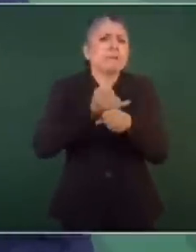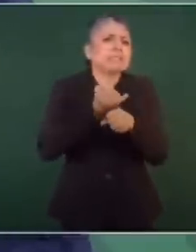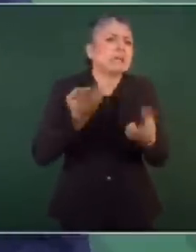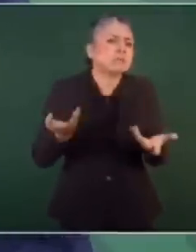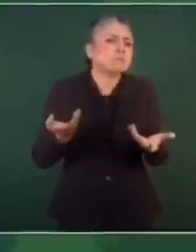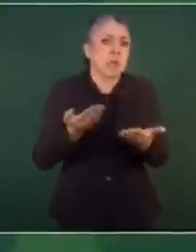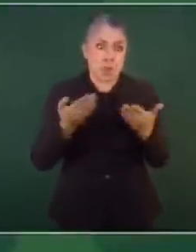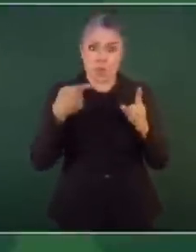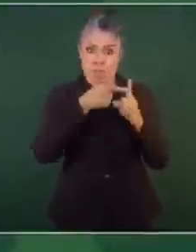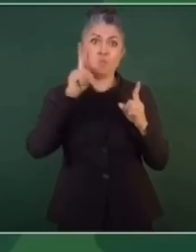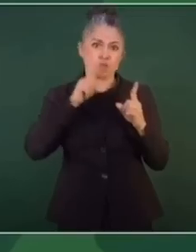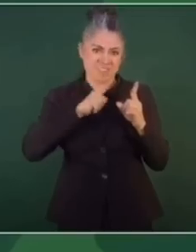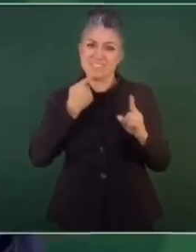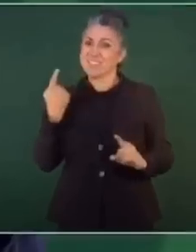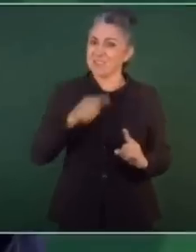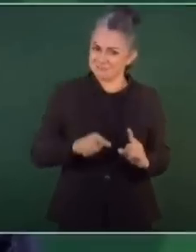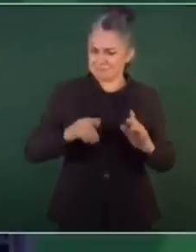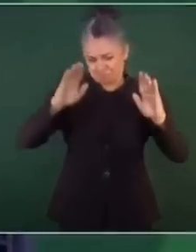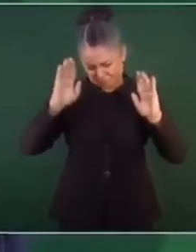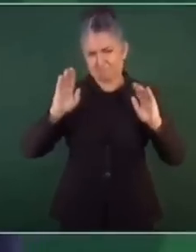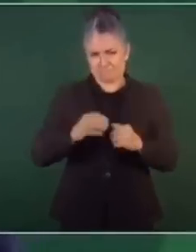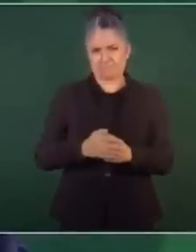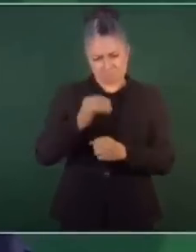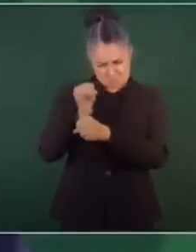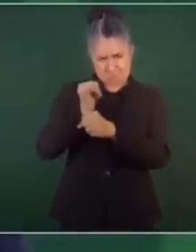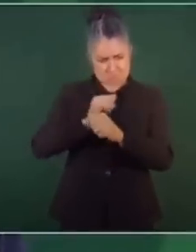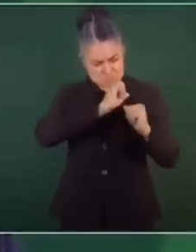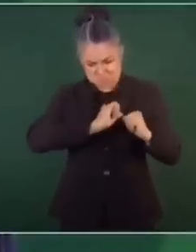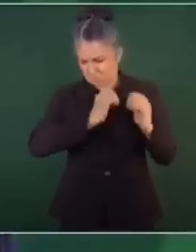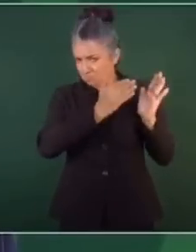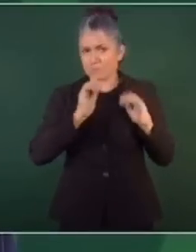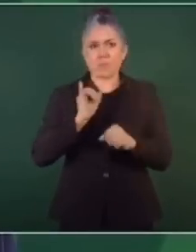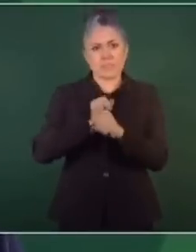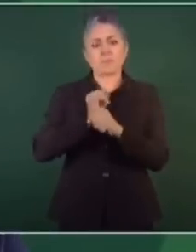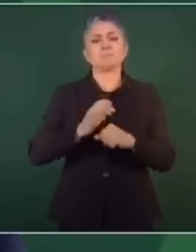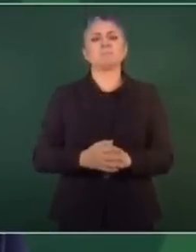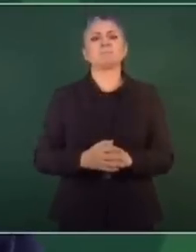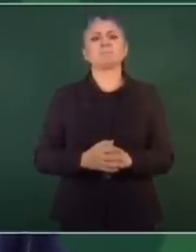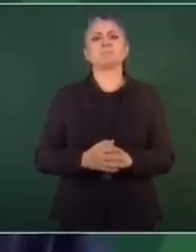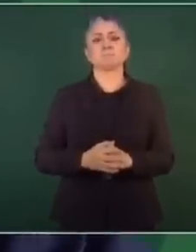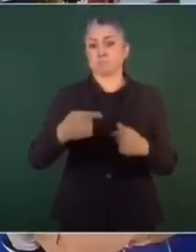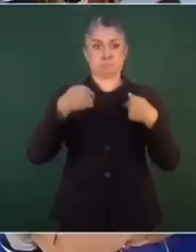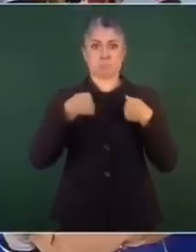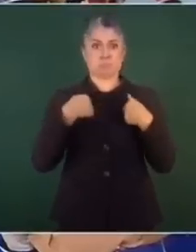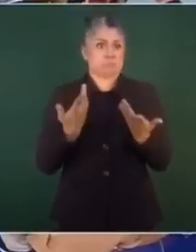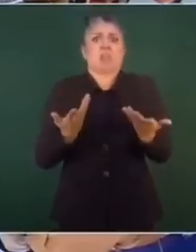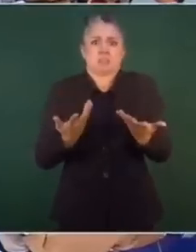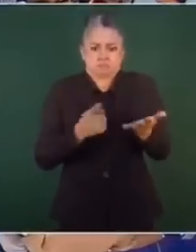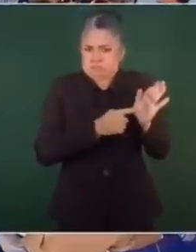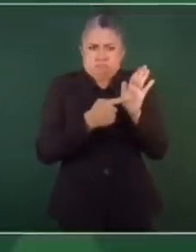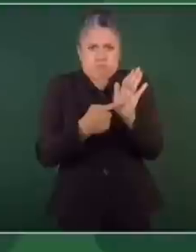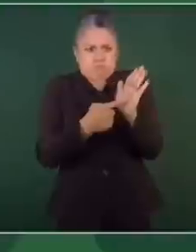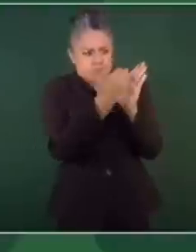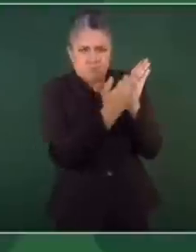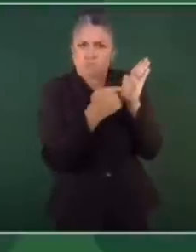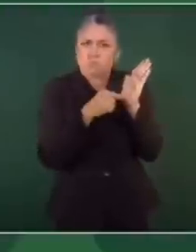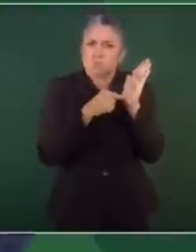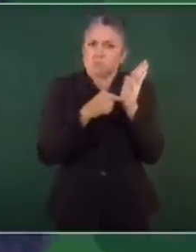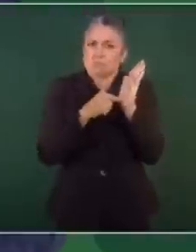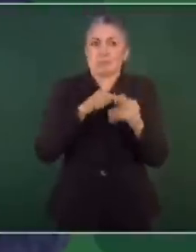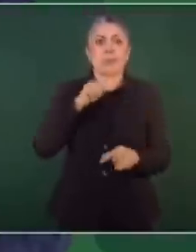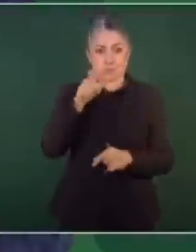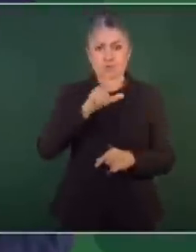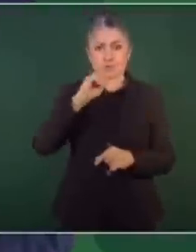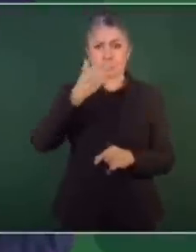Pues ahora que ella está presentando la denuncia, pues que las autoridades investiguen. Yo lo único que hice fue dar a conocer de que la señora recibió